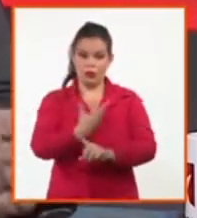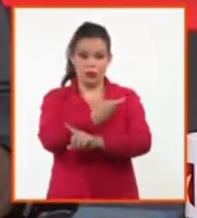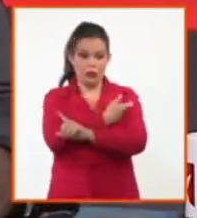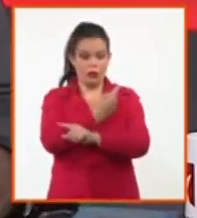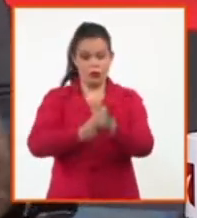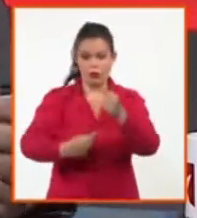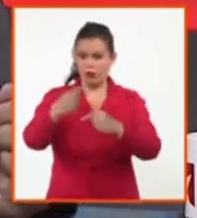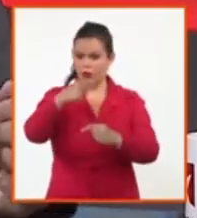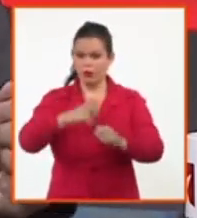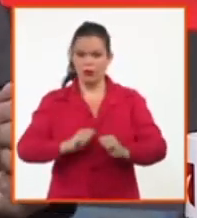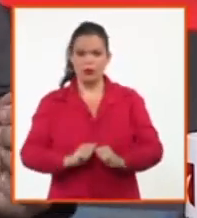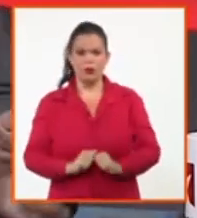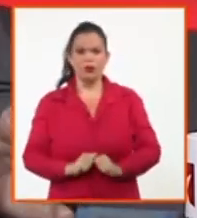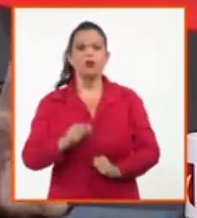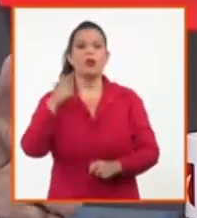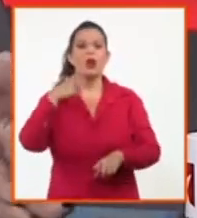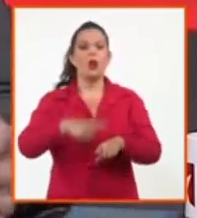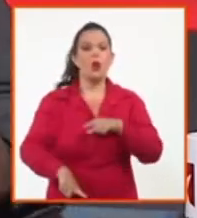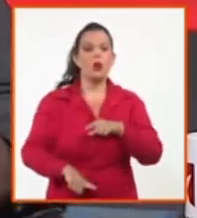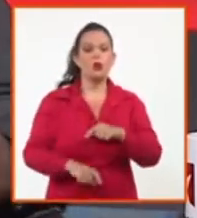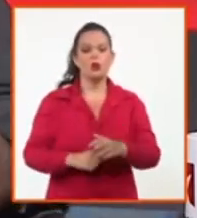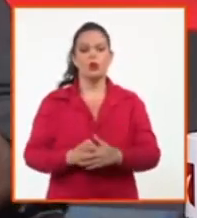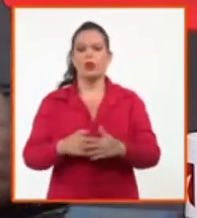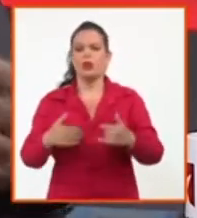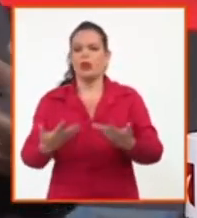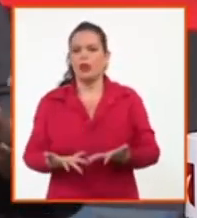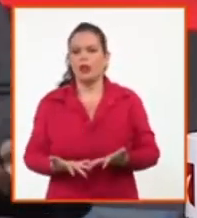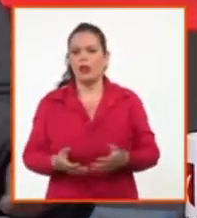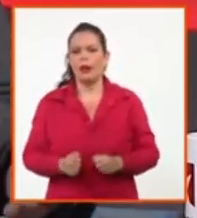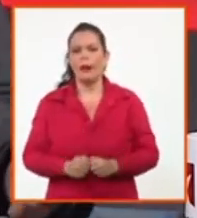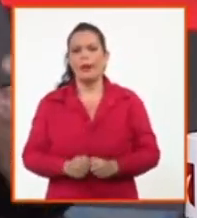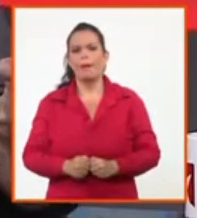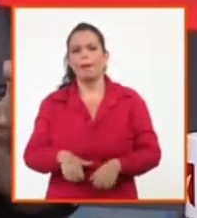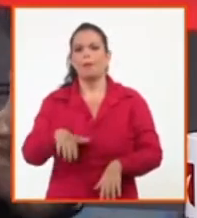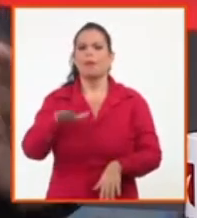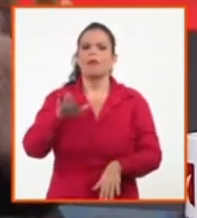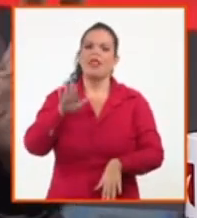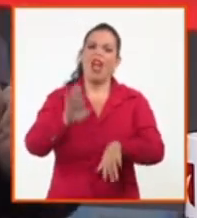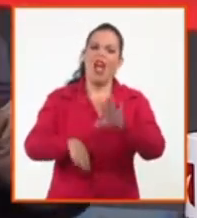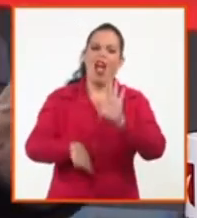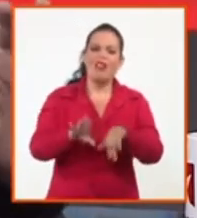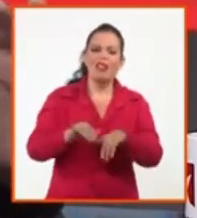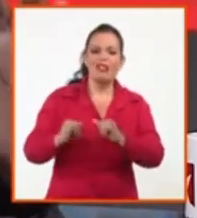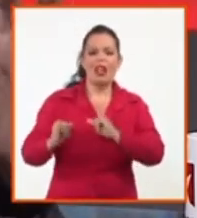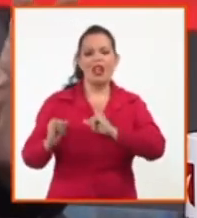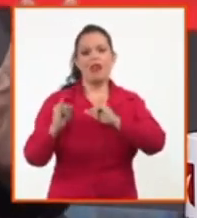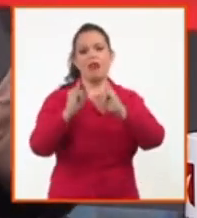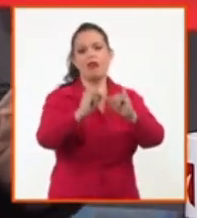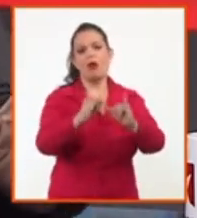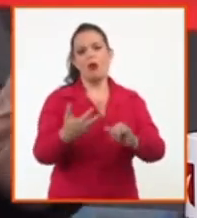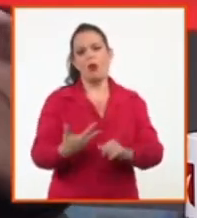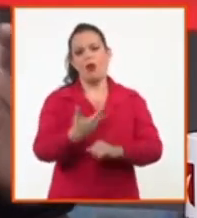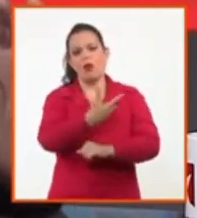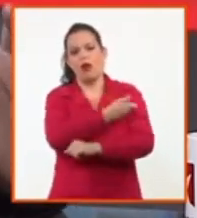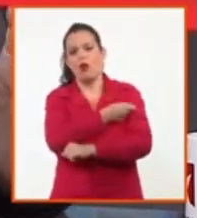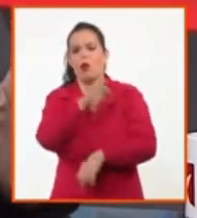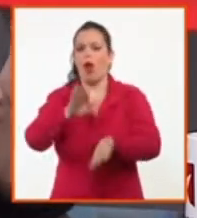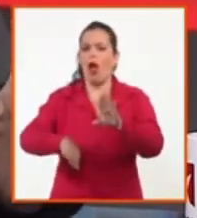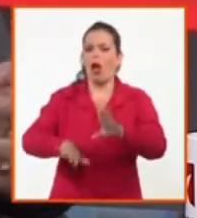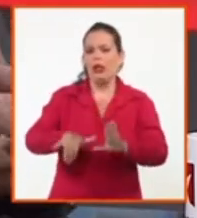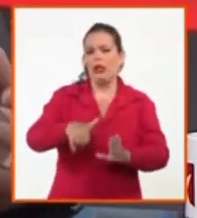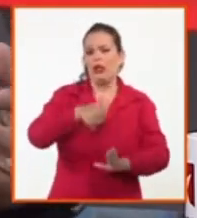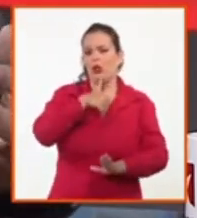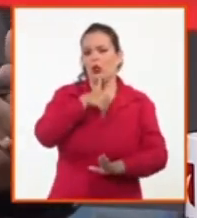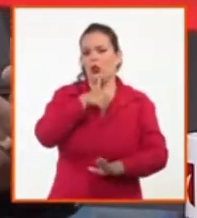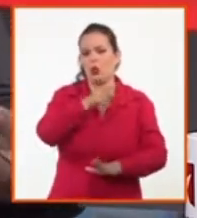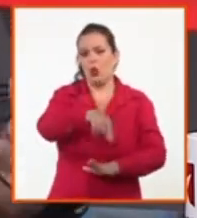evidentemente, tenemos que seguir la tendencia. Empiezan a aparecer algunas informaciones con respecto a las vacunas, pero todavía en este momento son muy preliminares.